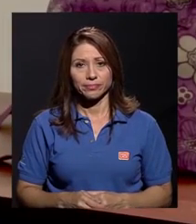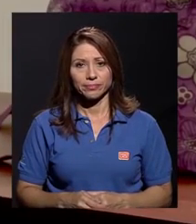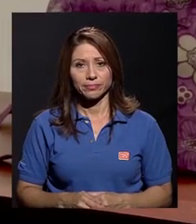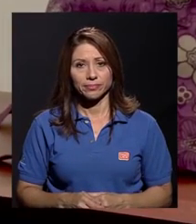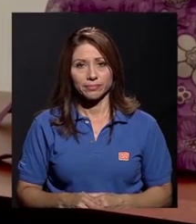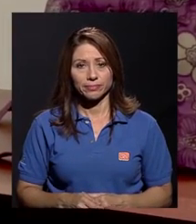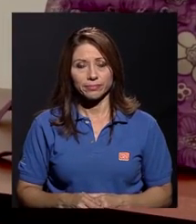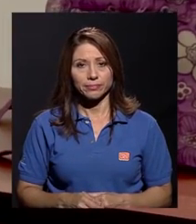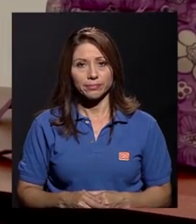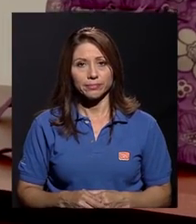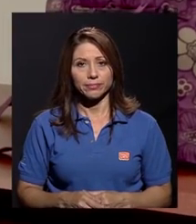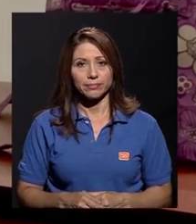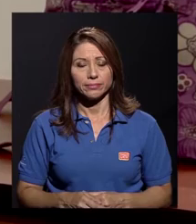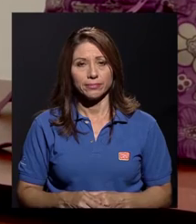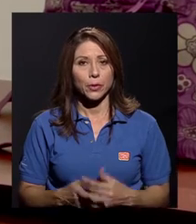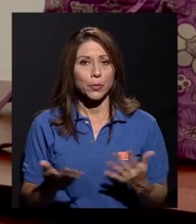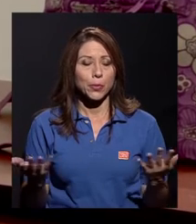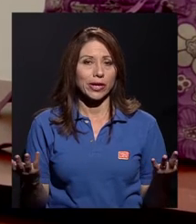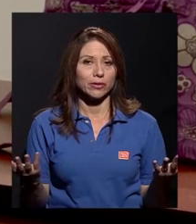Bueno,